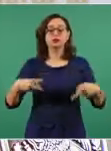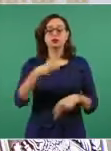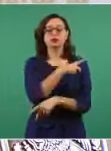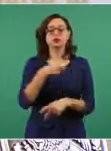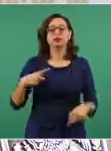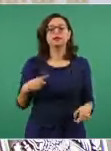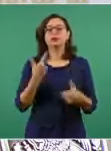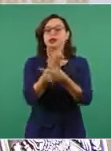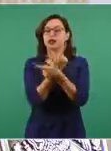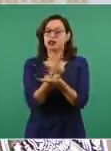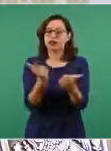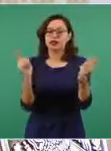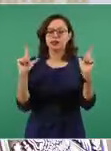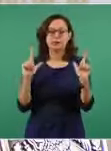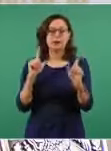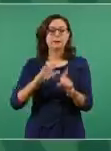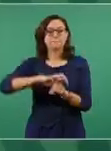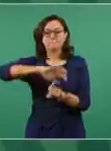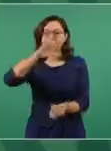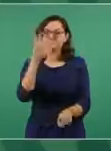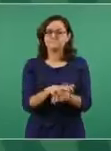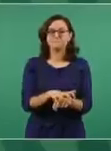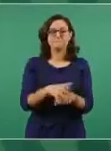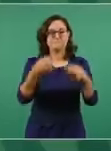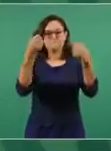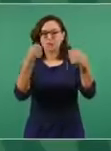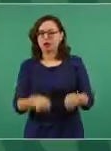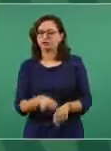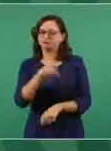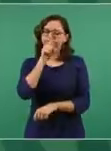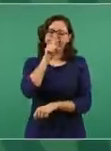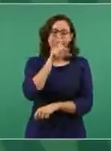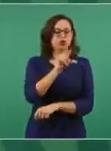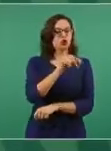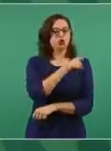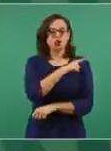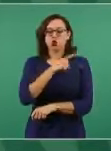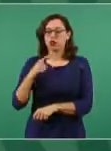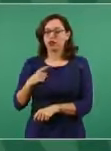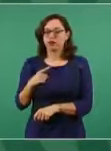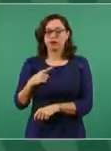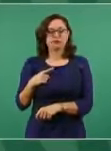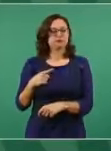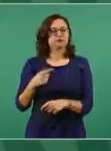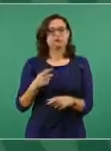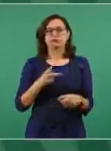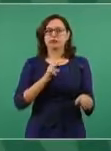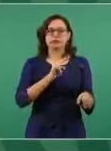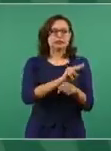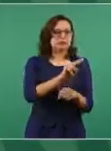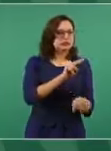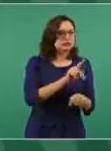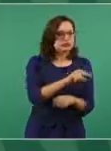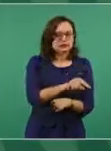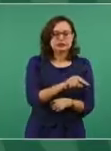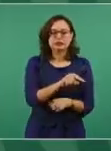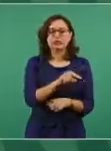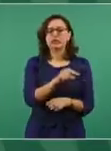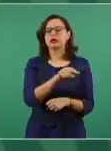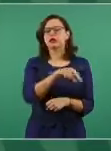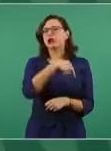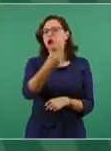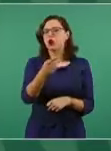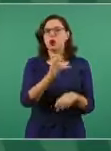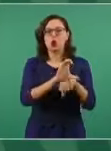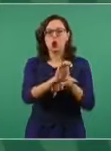en ninguna parte, ni en Nicaragua, ni